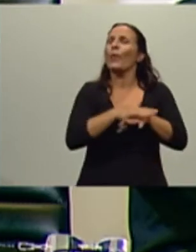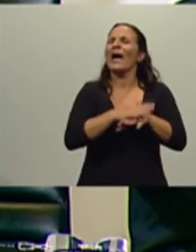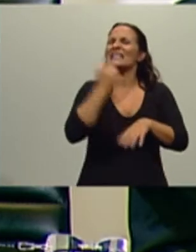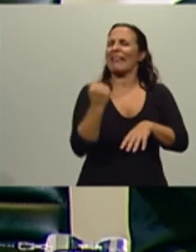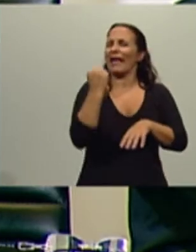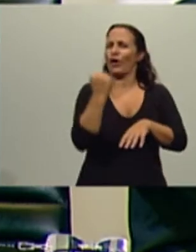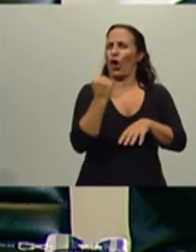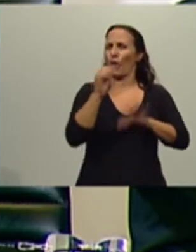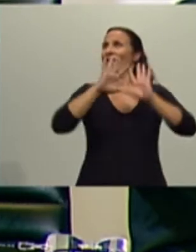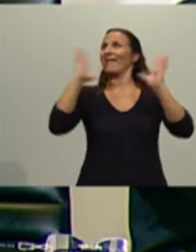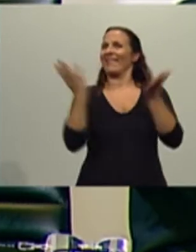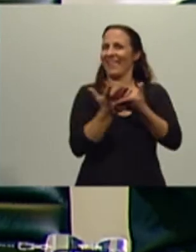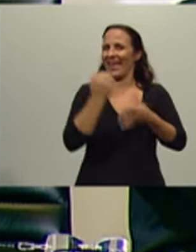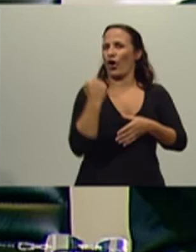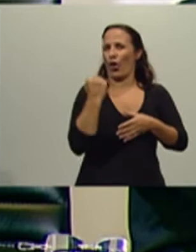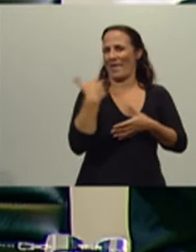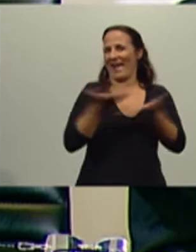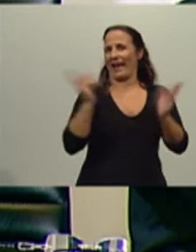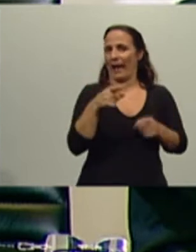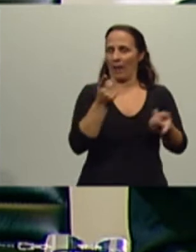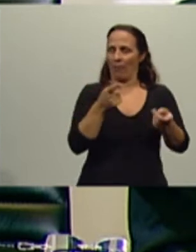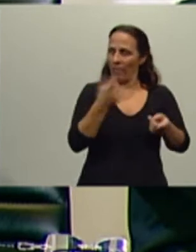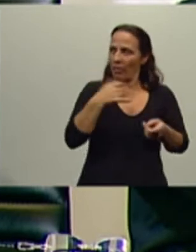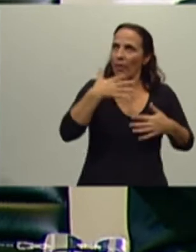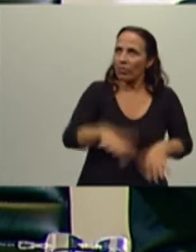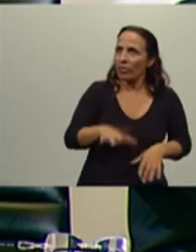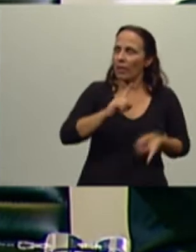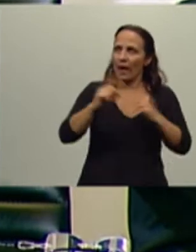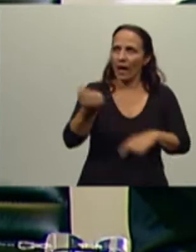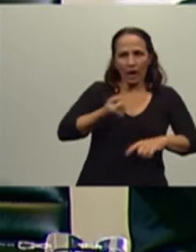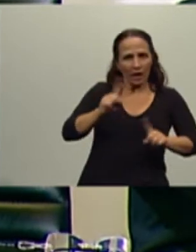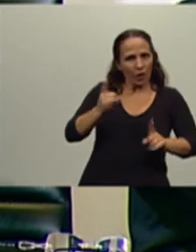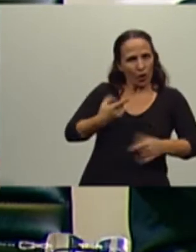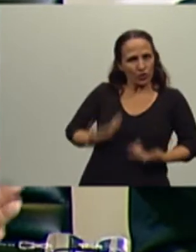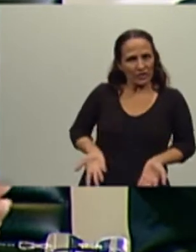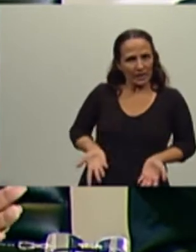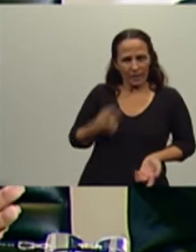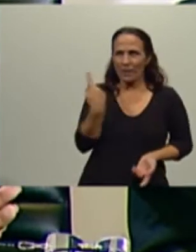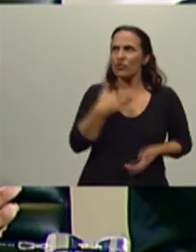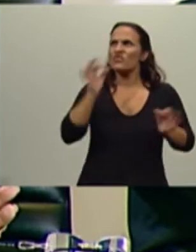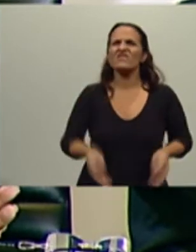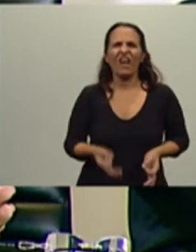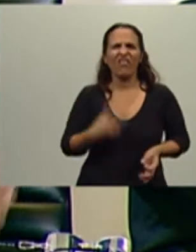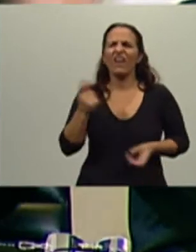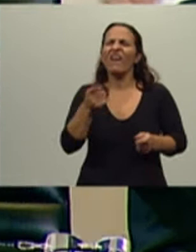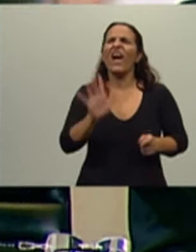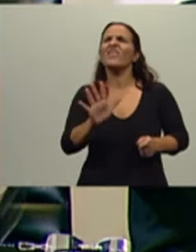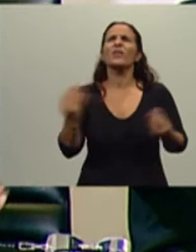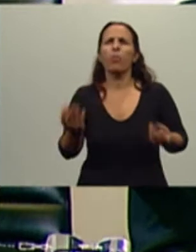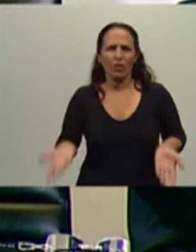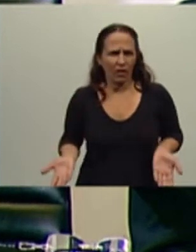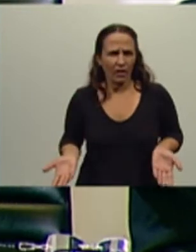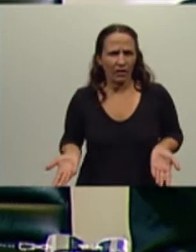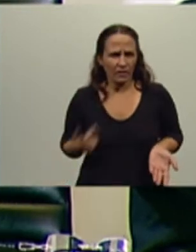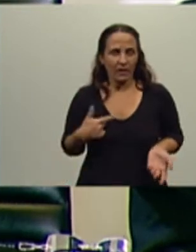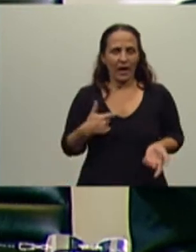macroeconomía para que no nos metan el perro y para entender por qué se produce y quiénes son los que producen estas cosas. Sin embargo,